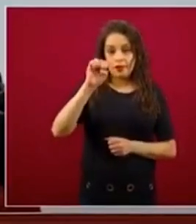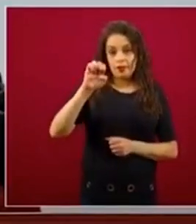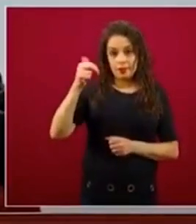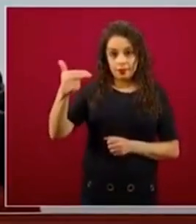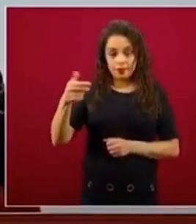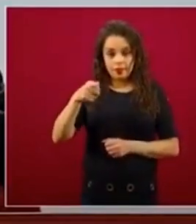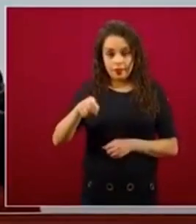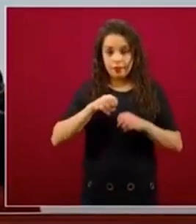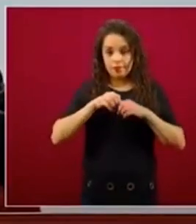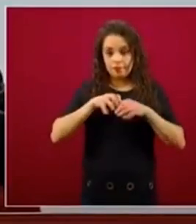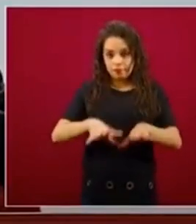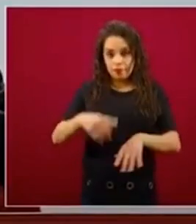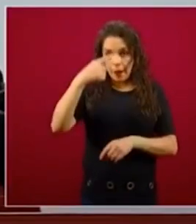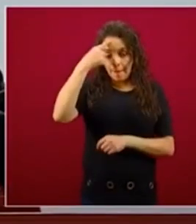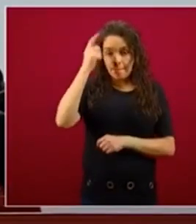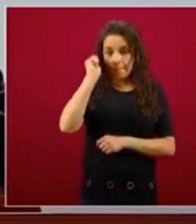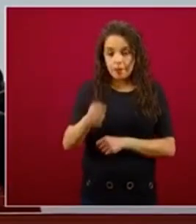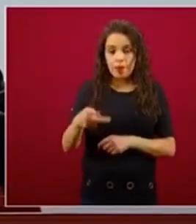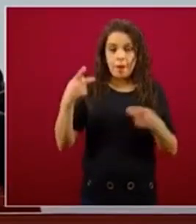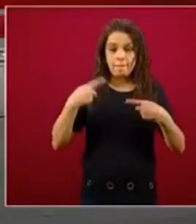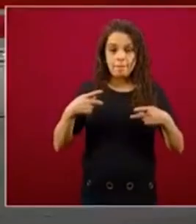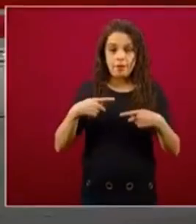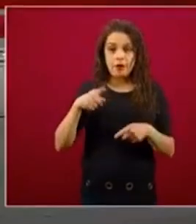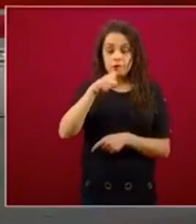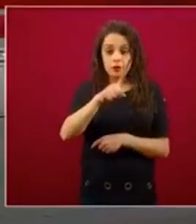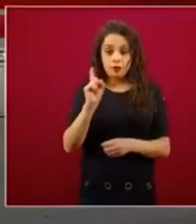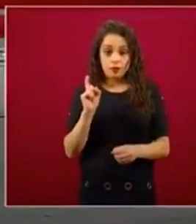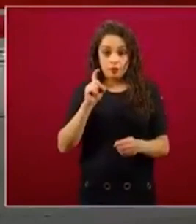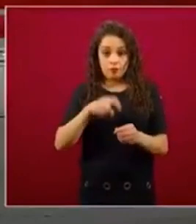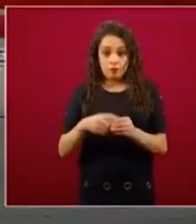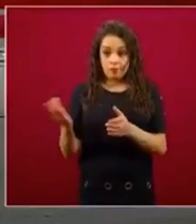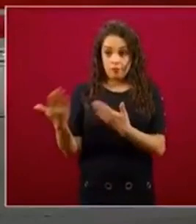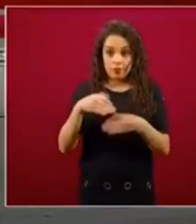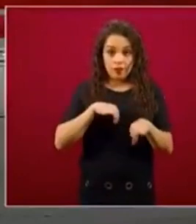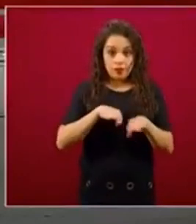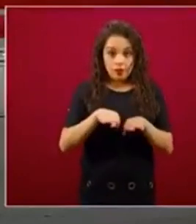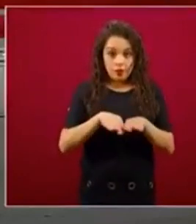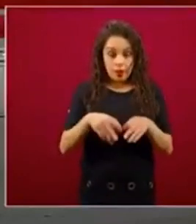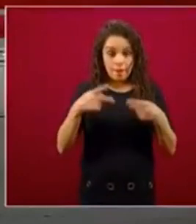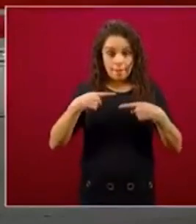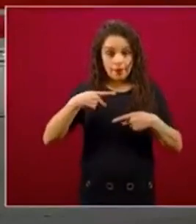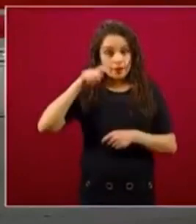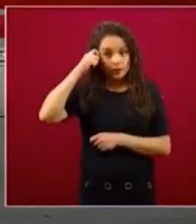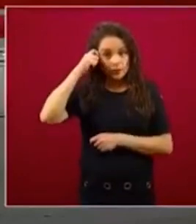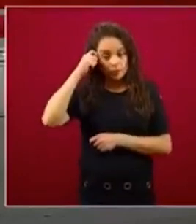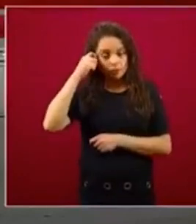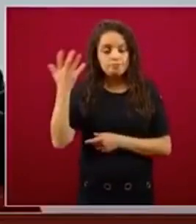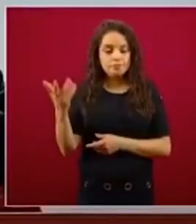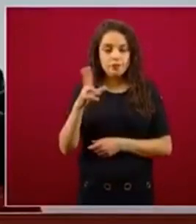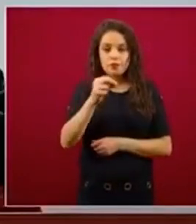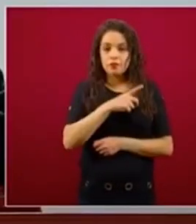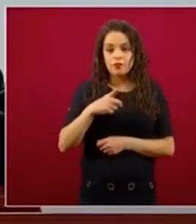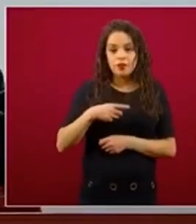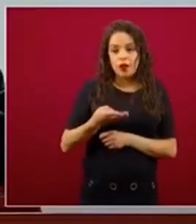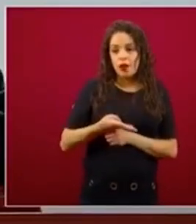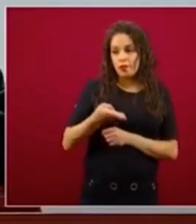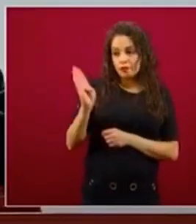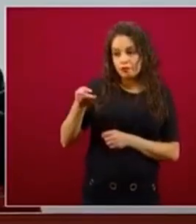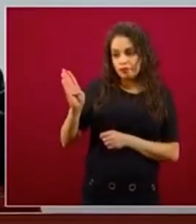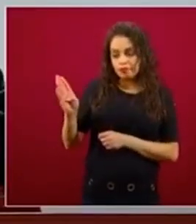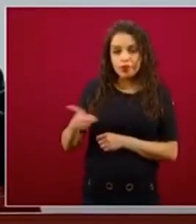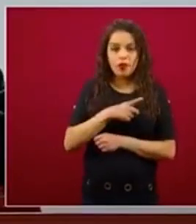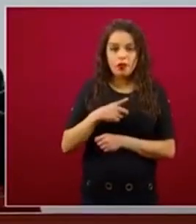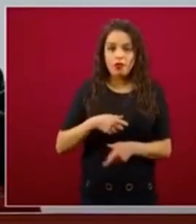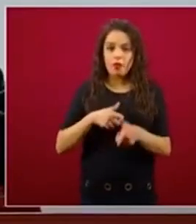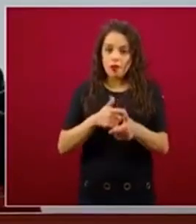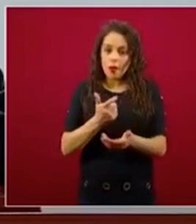concientización a los empleadores para que sigan, para que no despidan, paguen a las trabajadoras